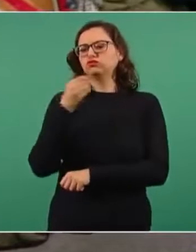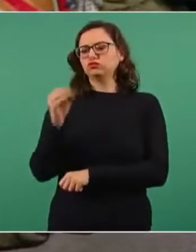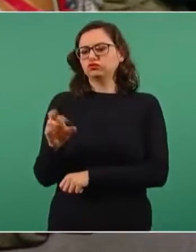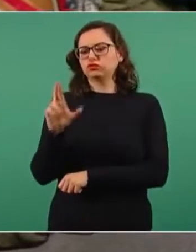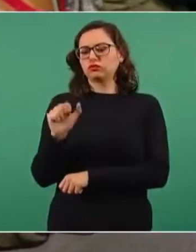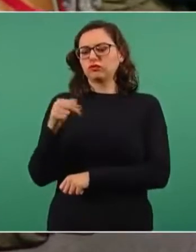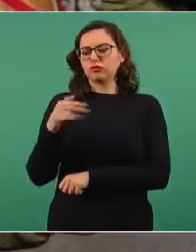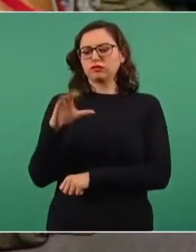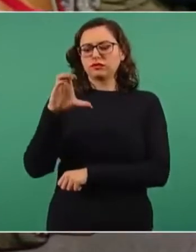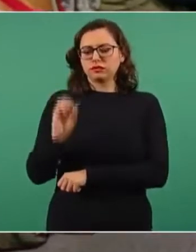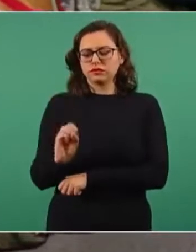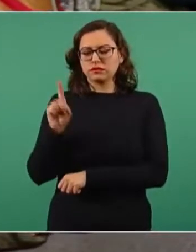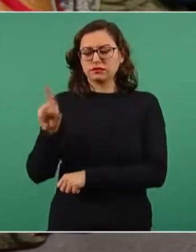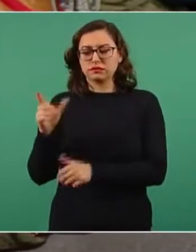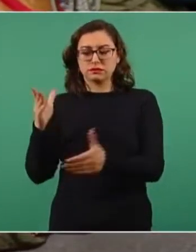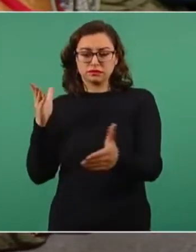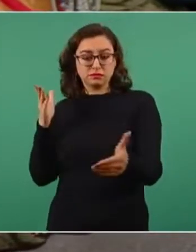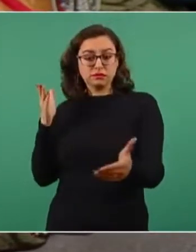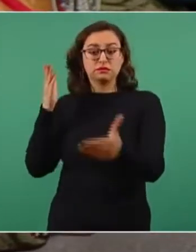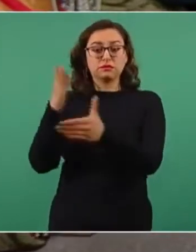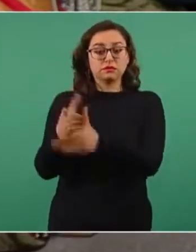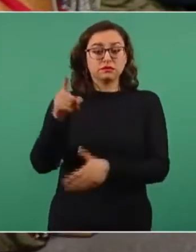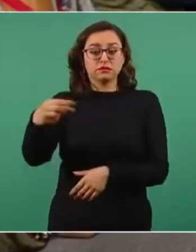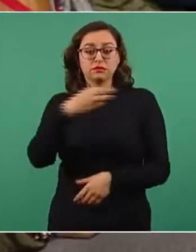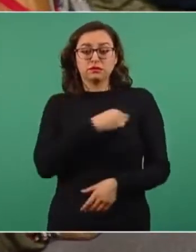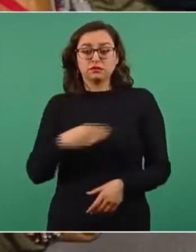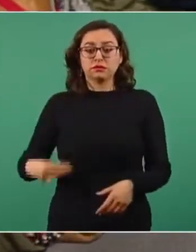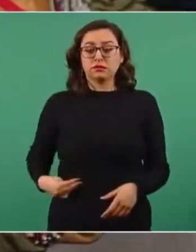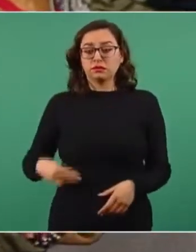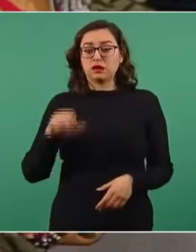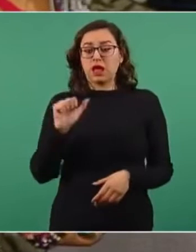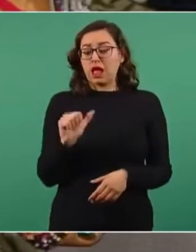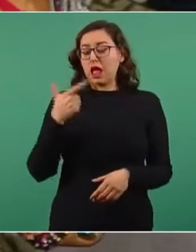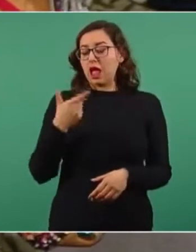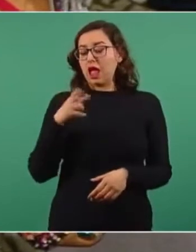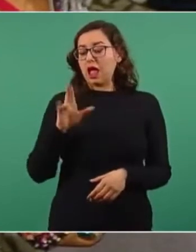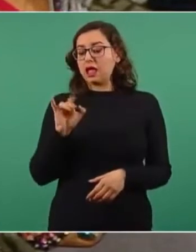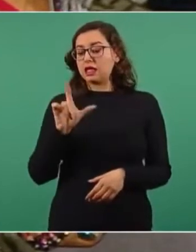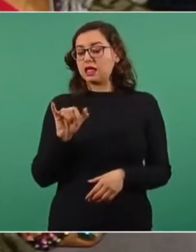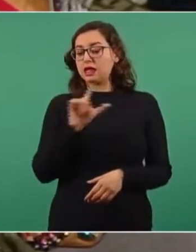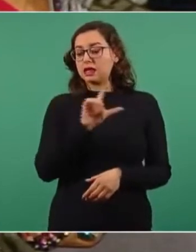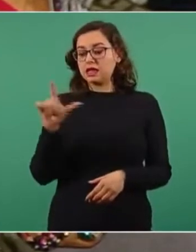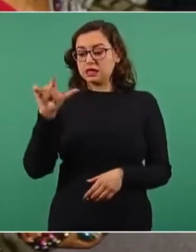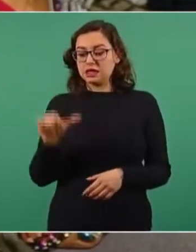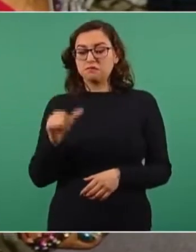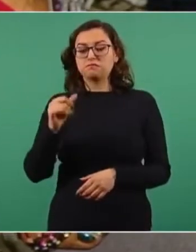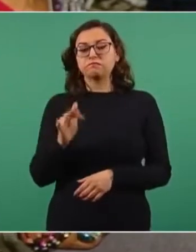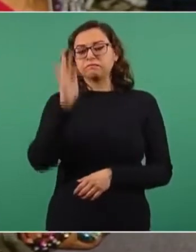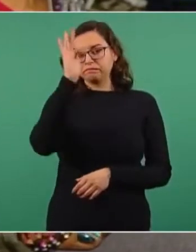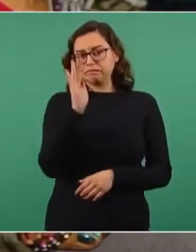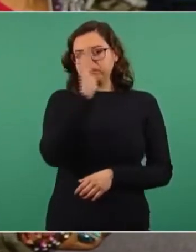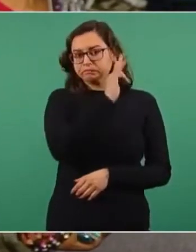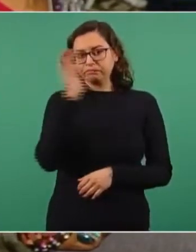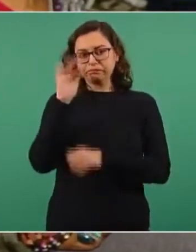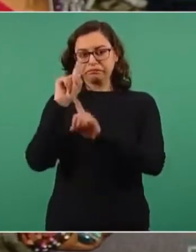la cabecera municipal del municipio de Aguililla, Michoacán, para oficiar una misa por la paz. En